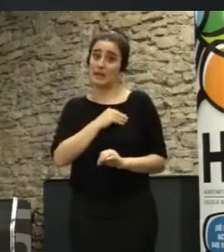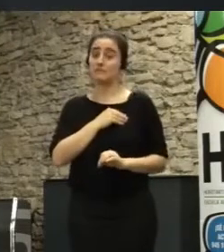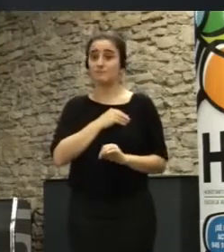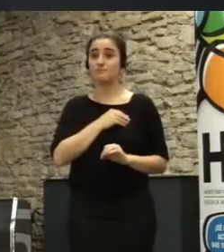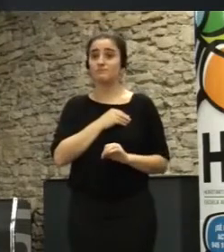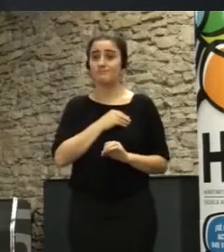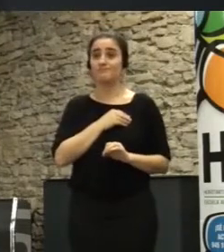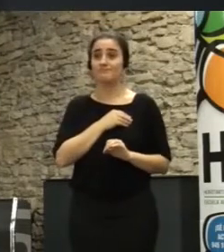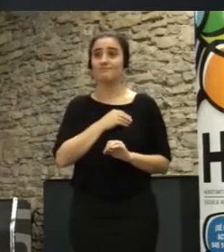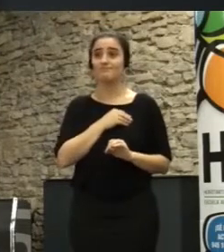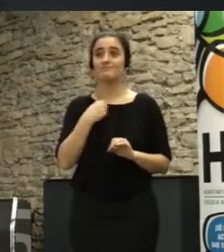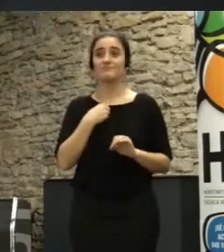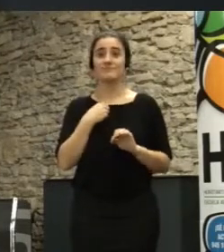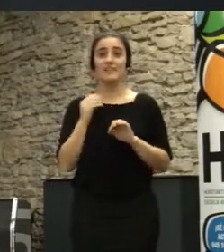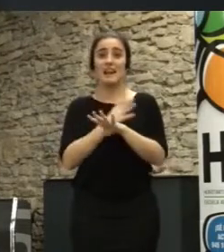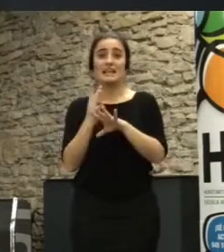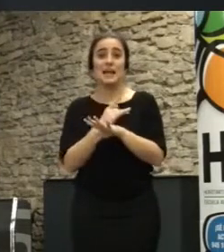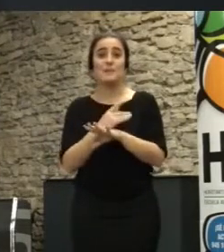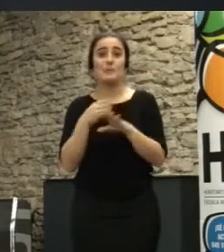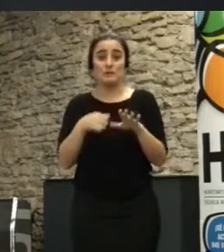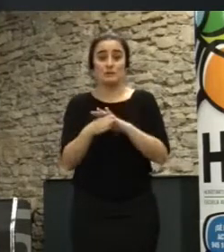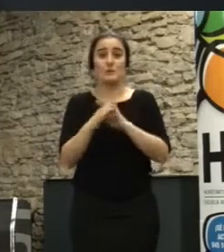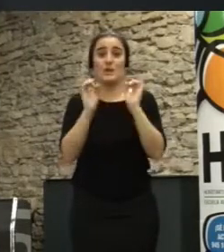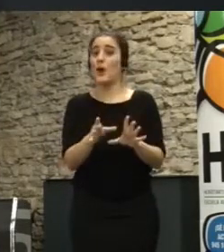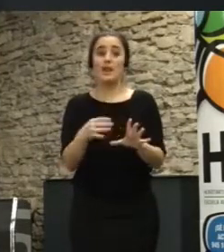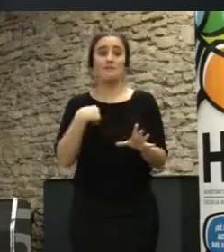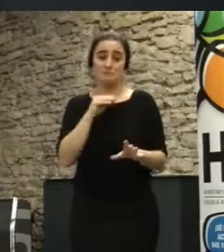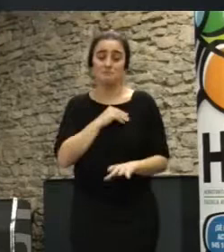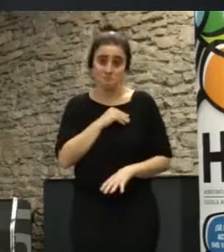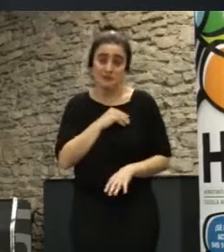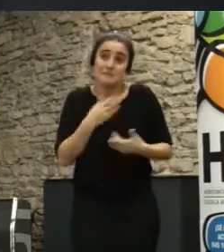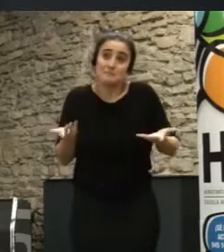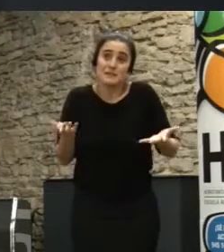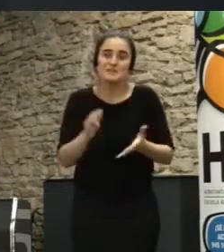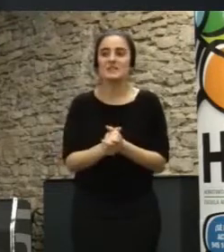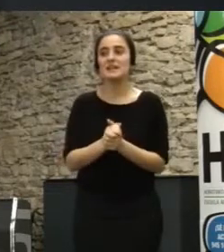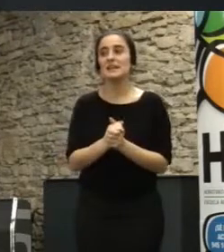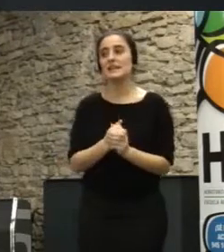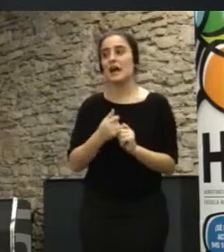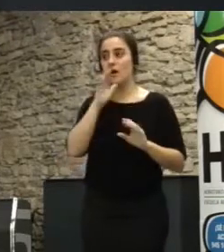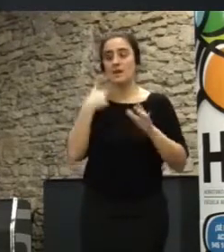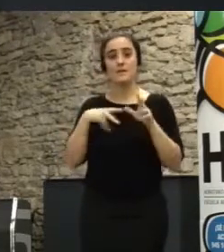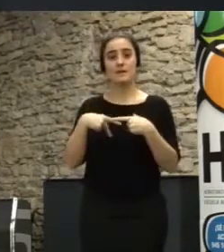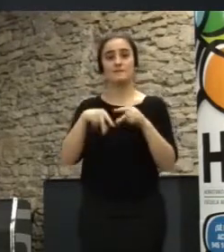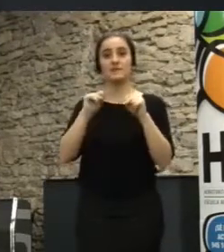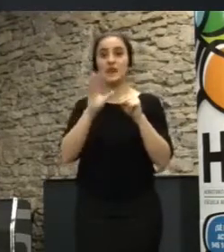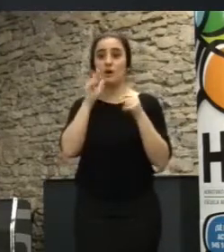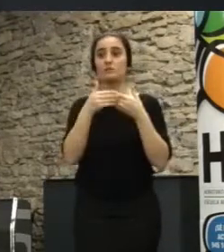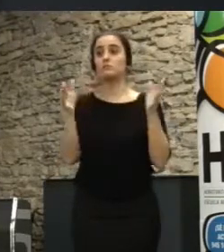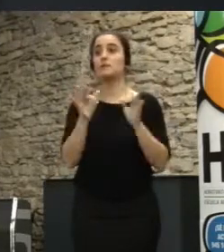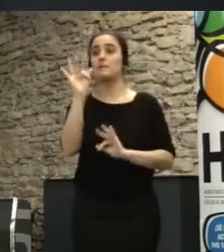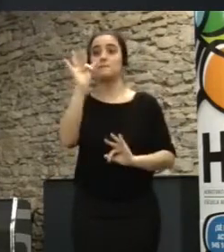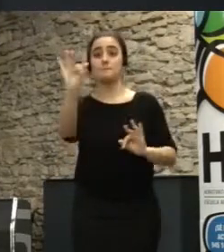siga el campo cebado como está y bueno así como para ir acabando y abrir un poco a preguntas